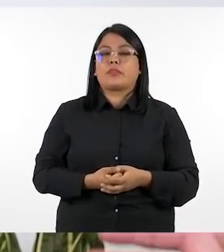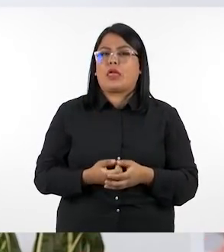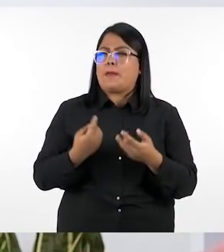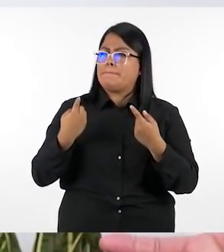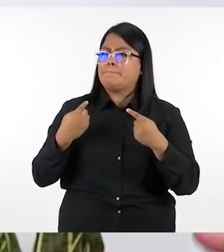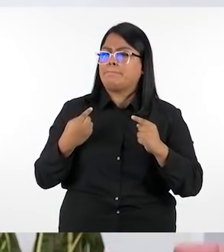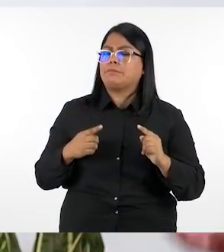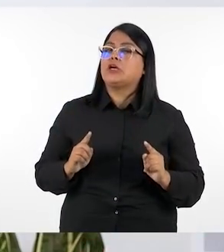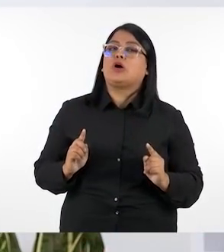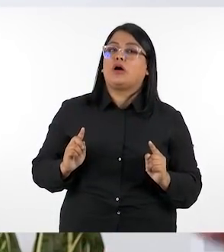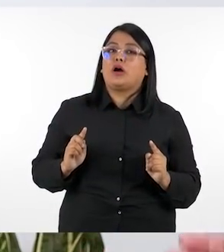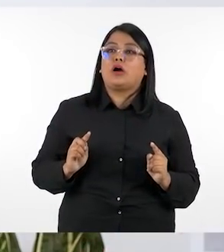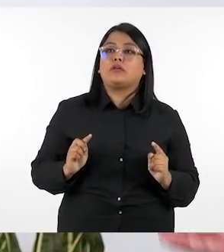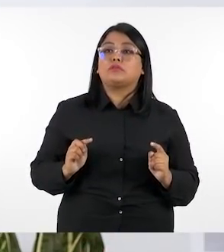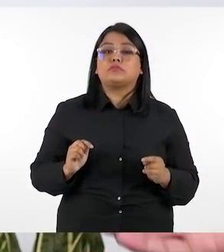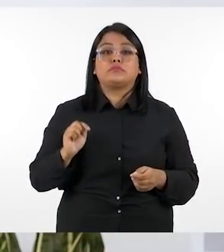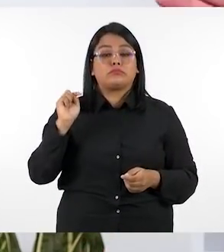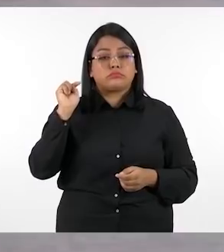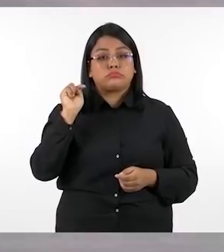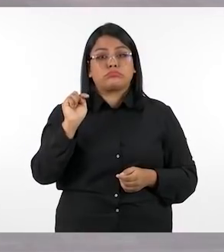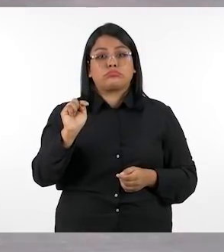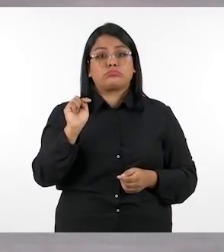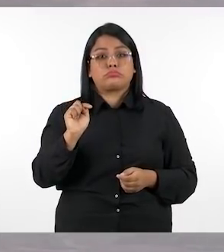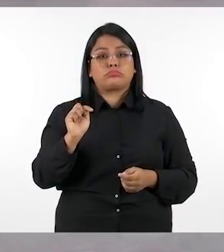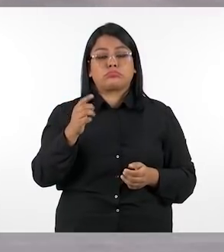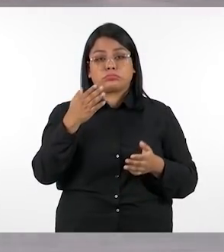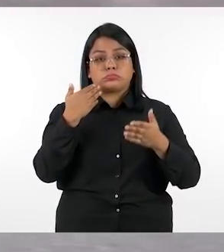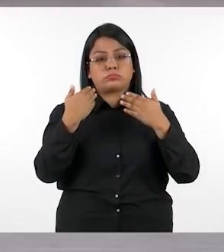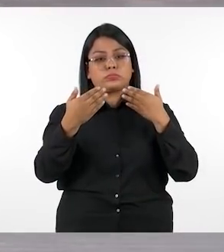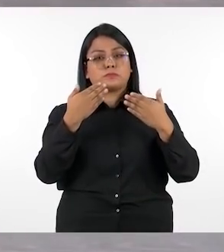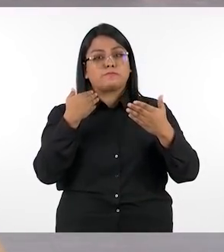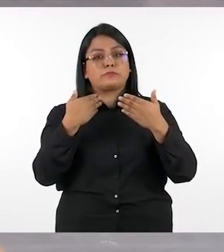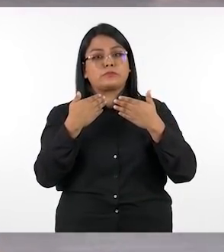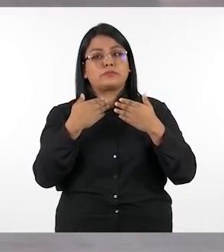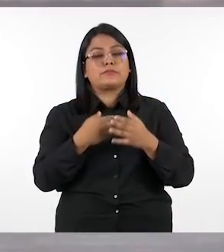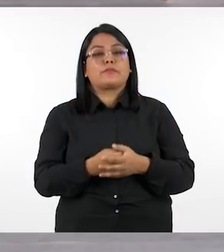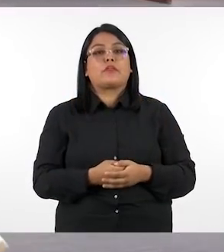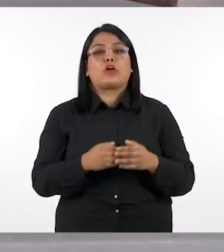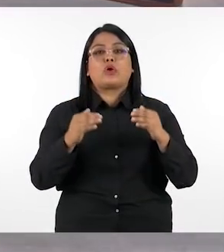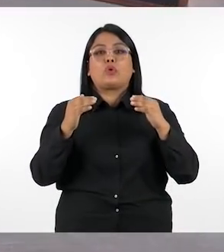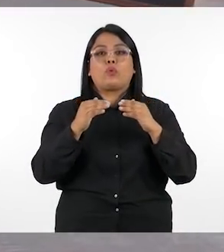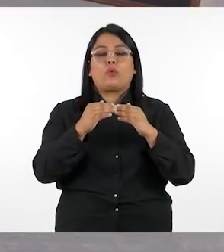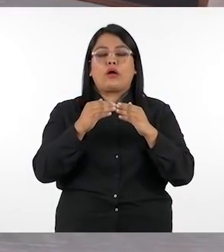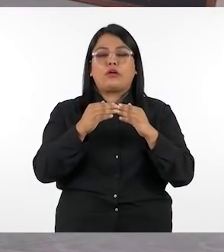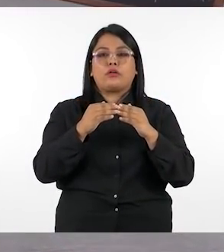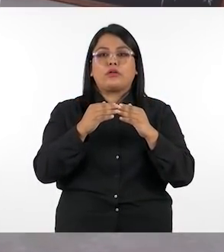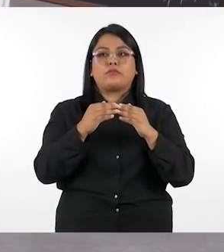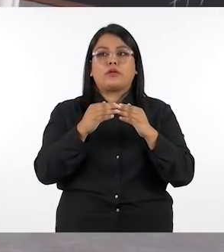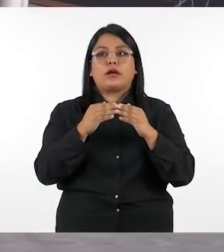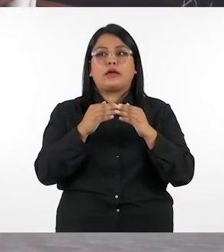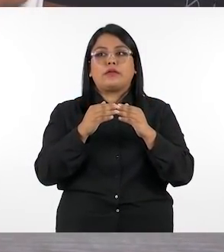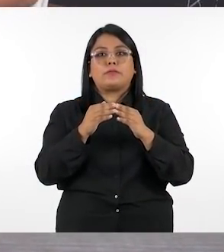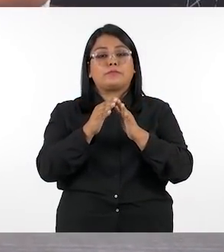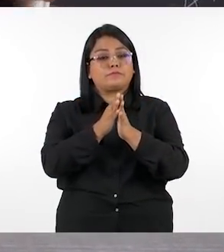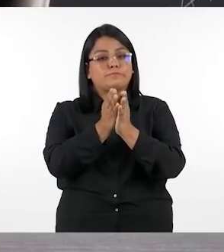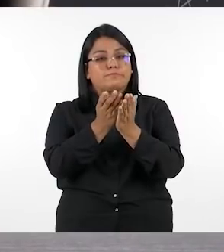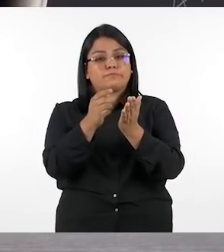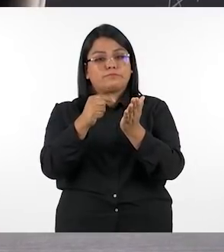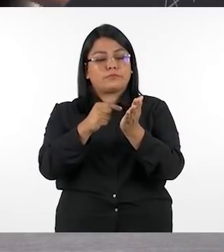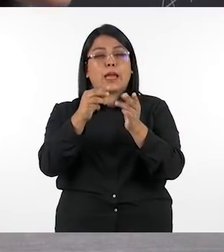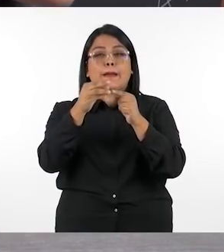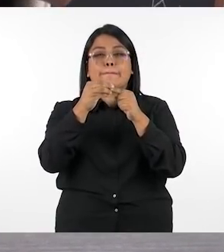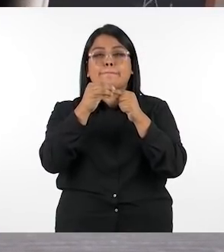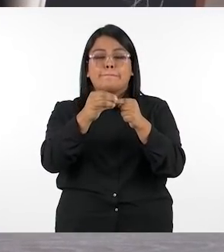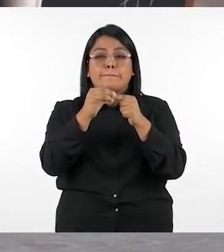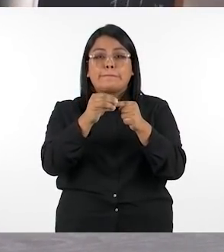pero mira alejandra además de estos casos particulares que ya mencionamos también tenemos secciones especiales dentro de las